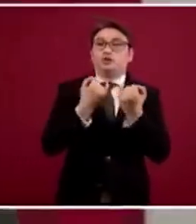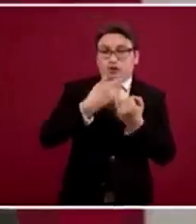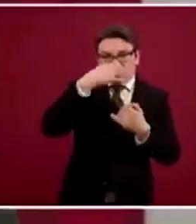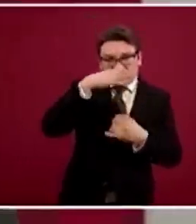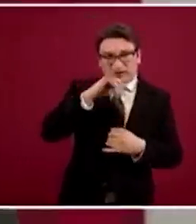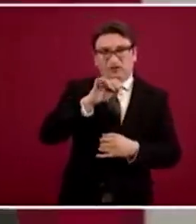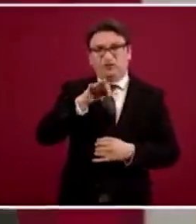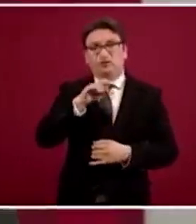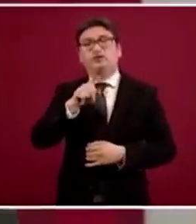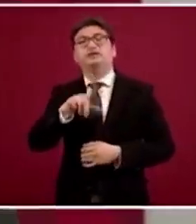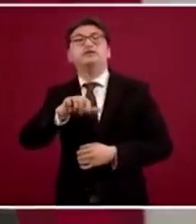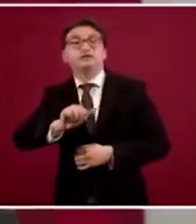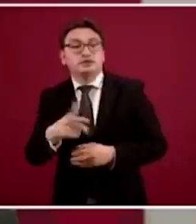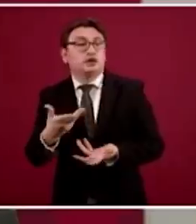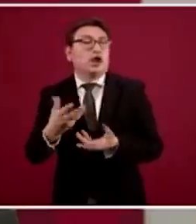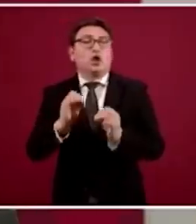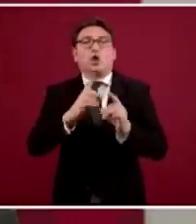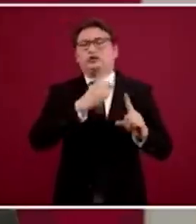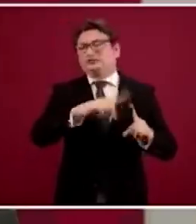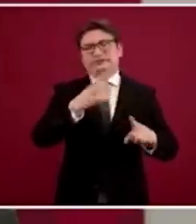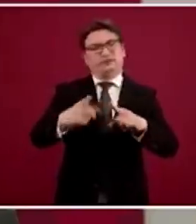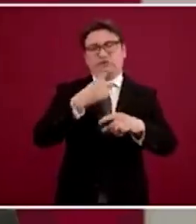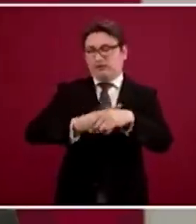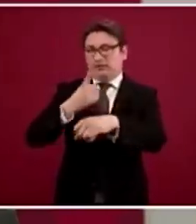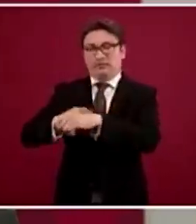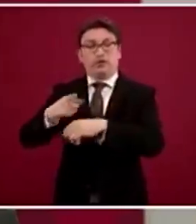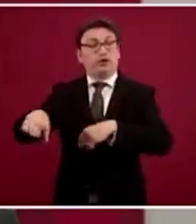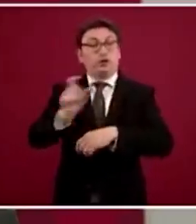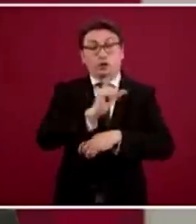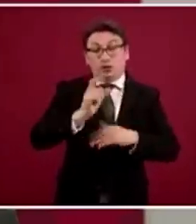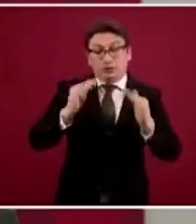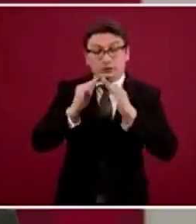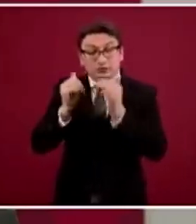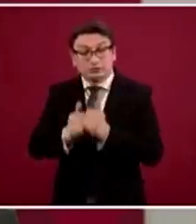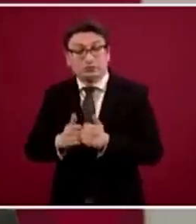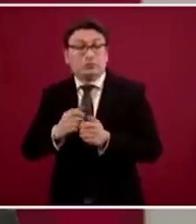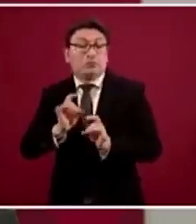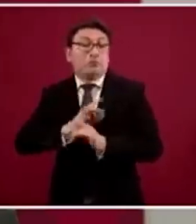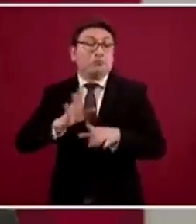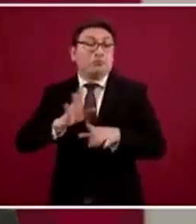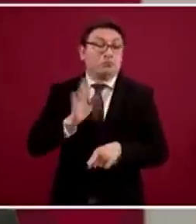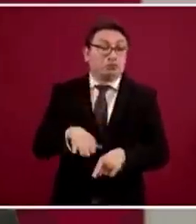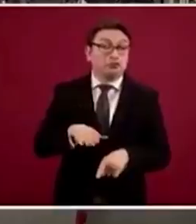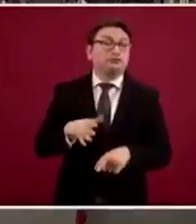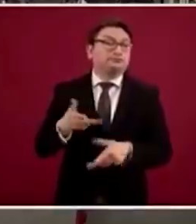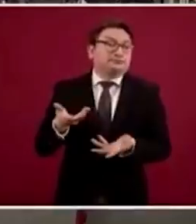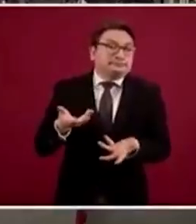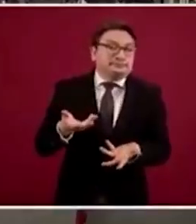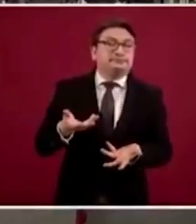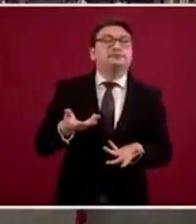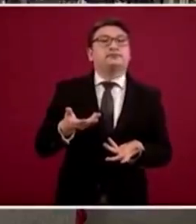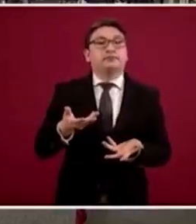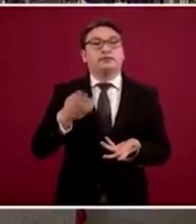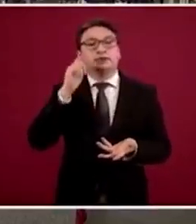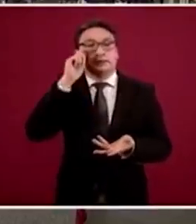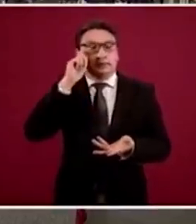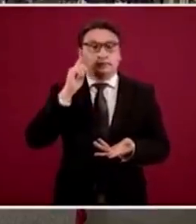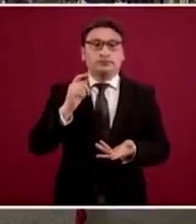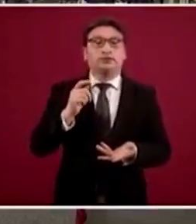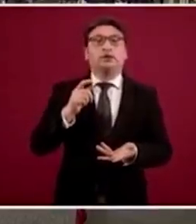muchas otras enfermedades. Y quien